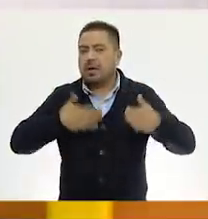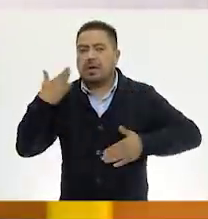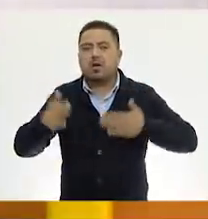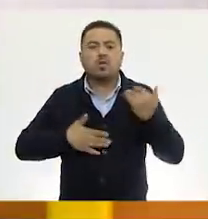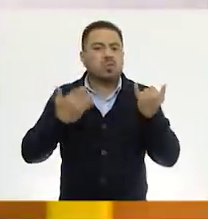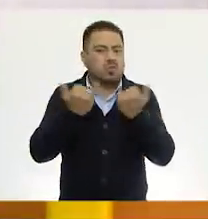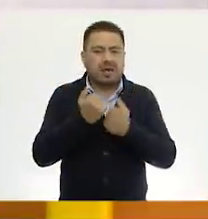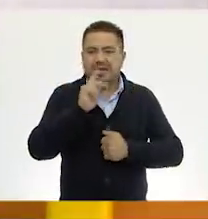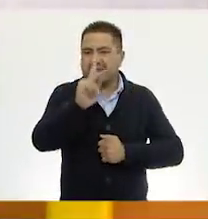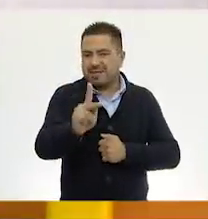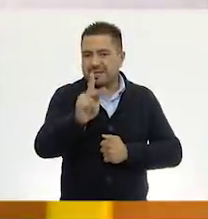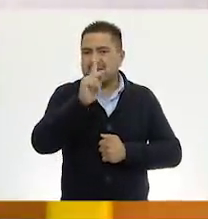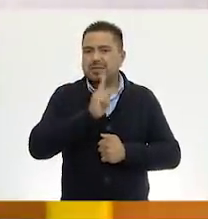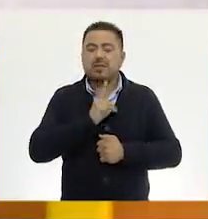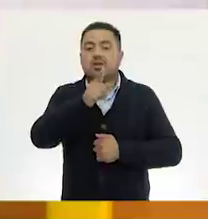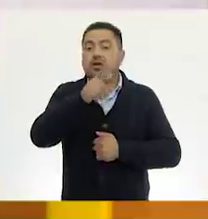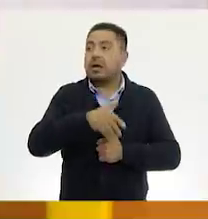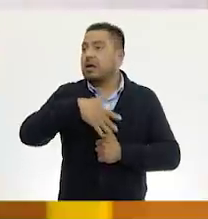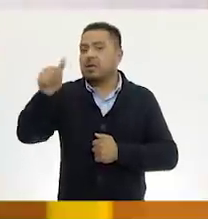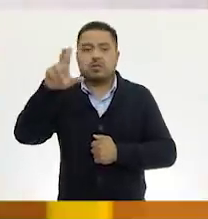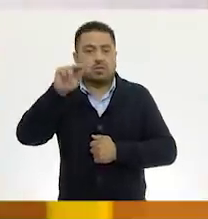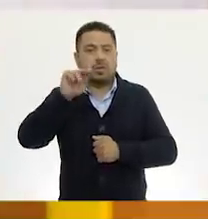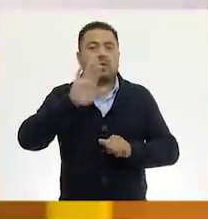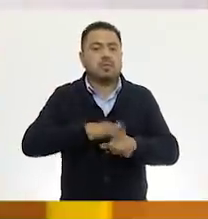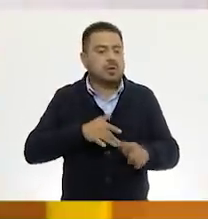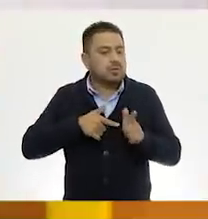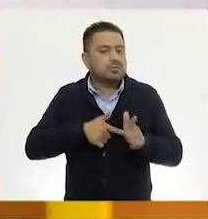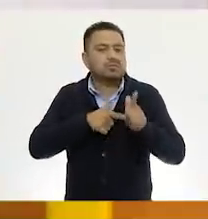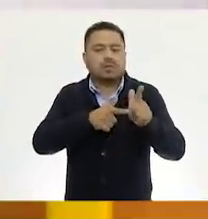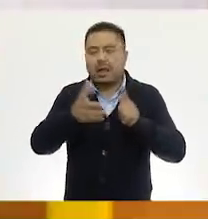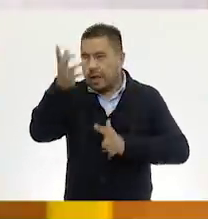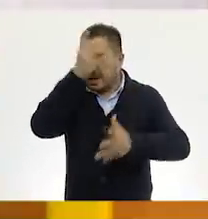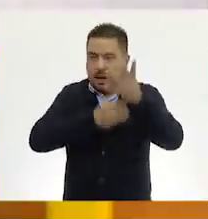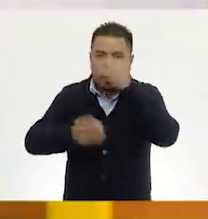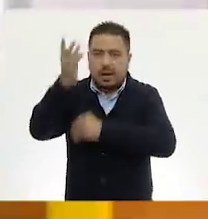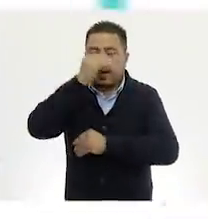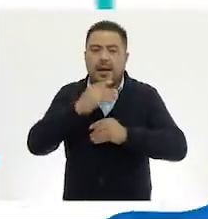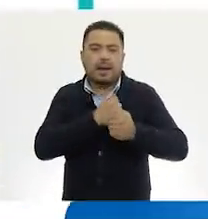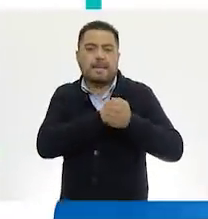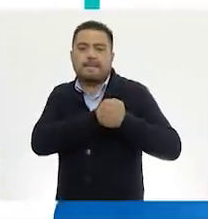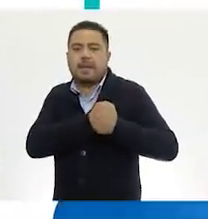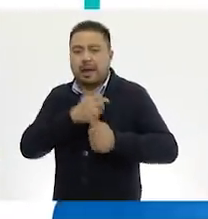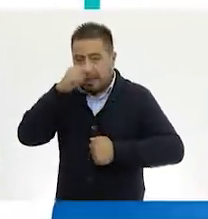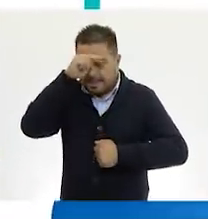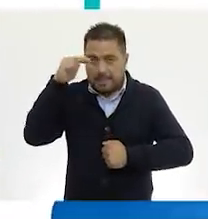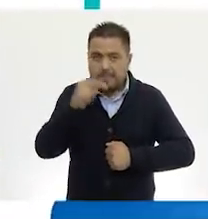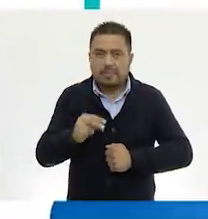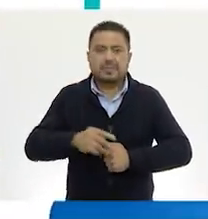tanto como nosotros. No te vayas porque continuamos con Aprendiendo a Amar a México.